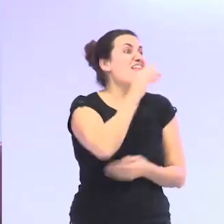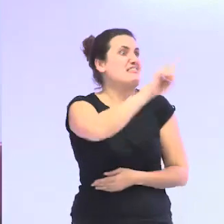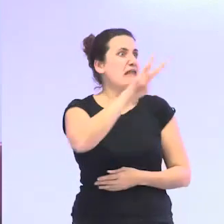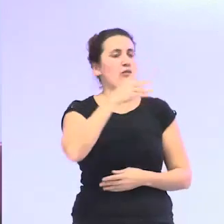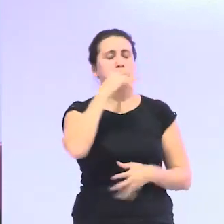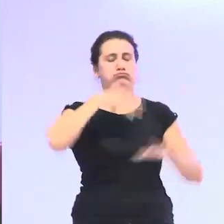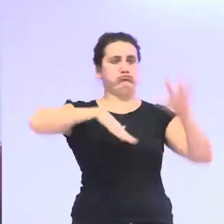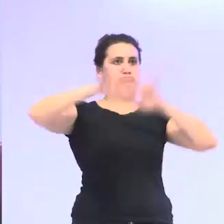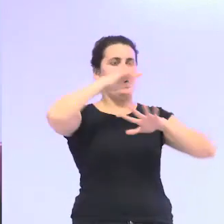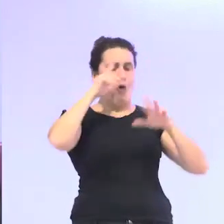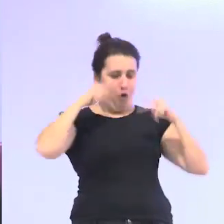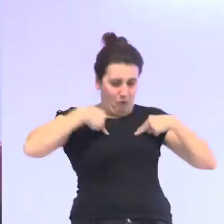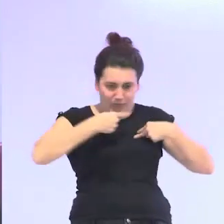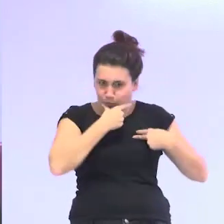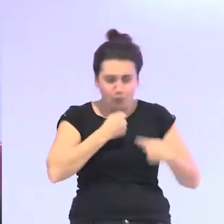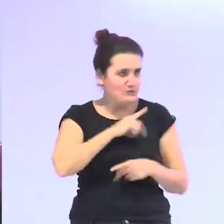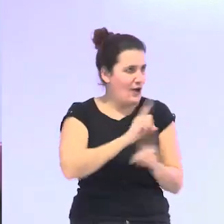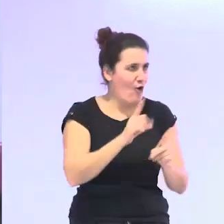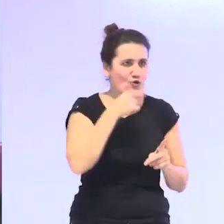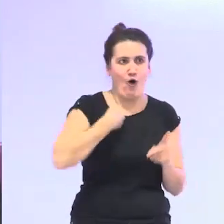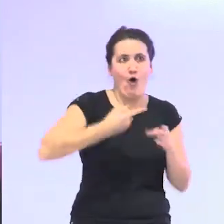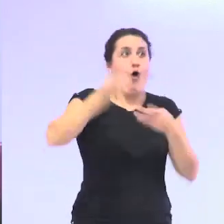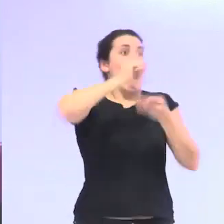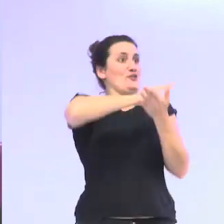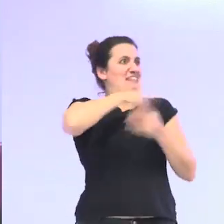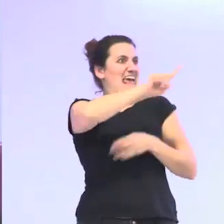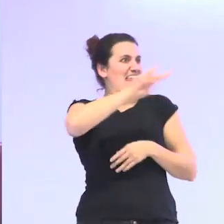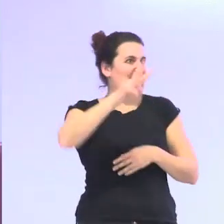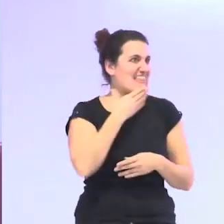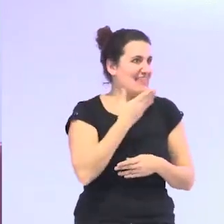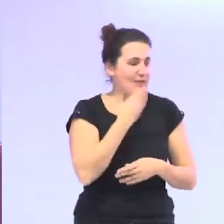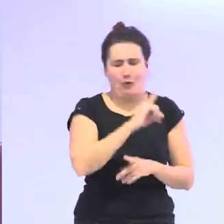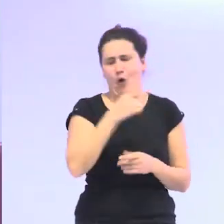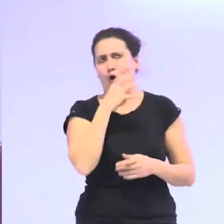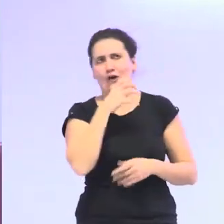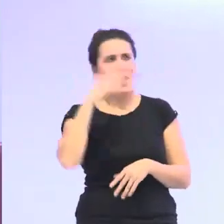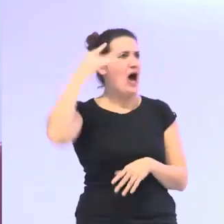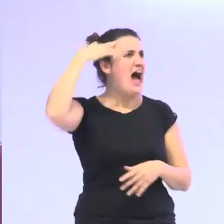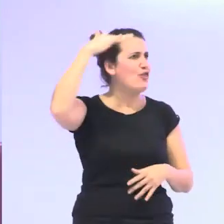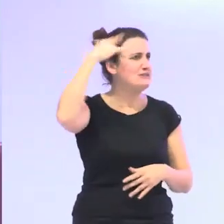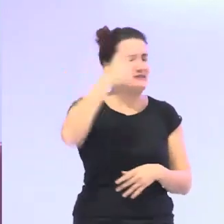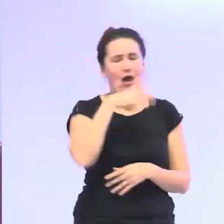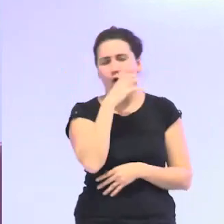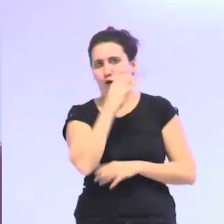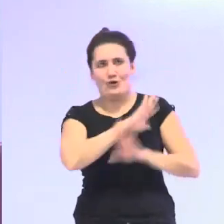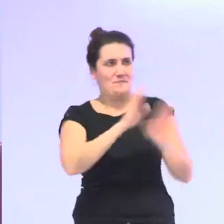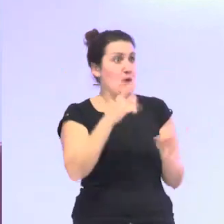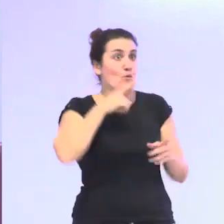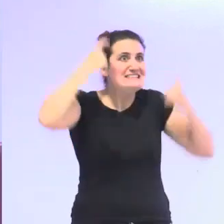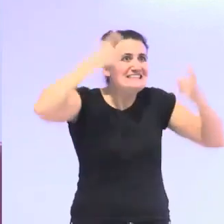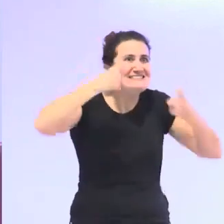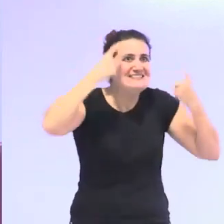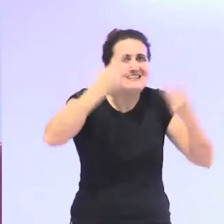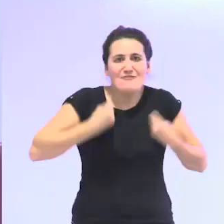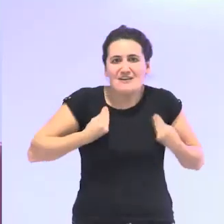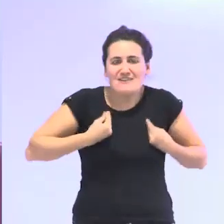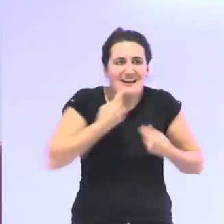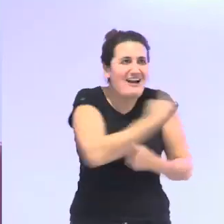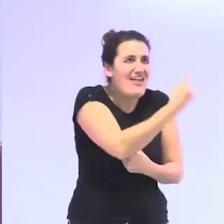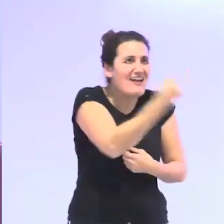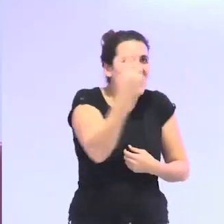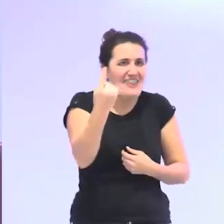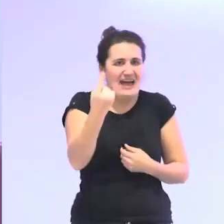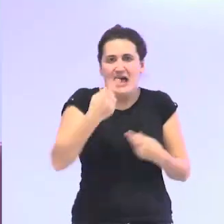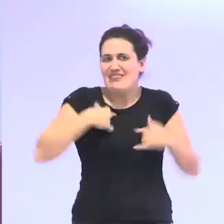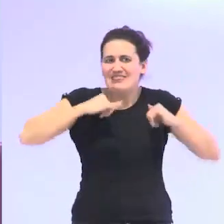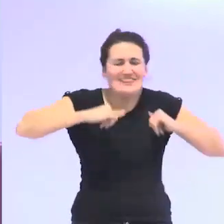complejos tenía yo tampoco yo tampoco quiero volver a los 13 que horror la adolescencia entonces no vamos a intentar vivir esta etapa